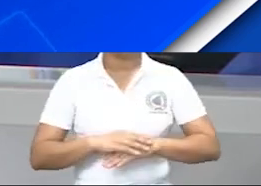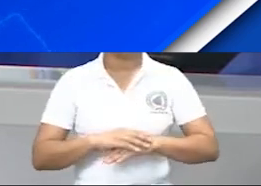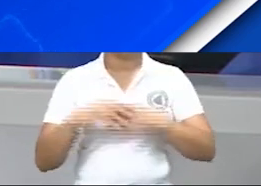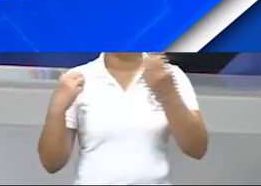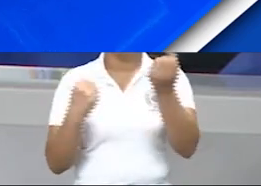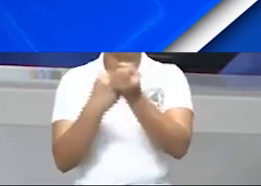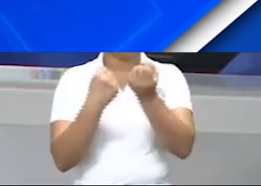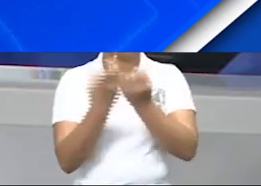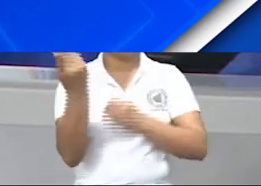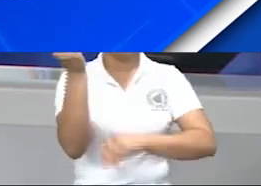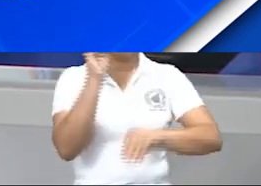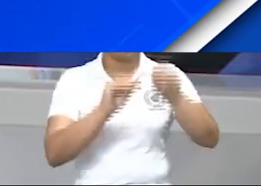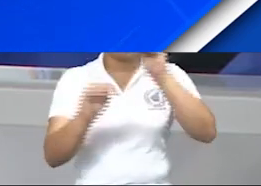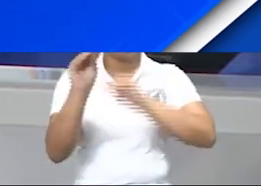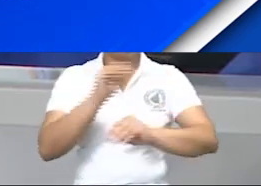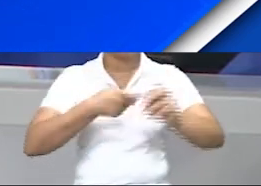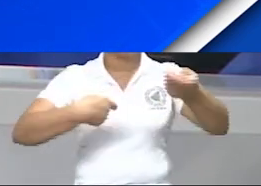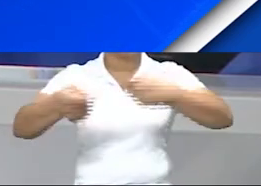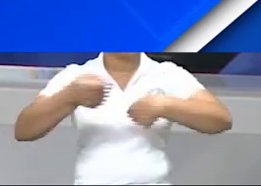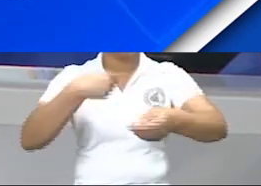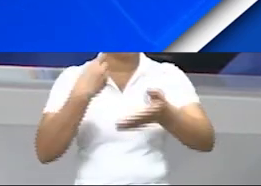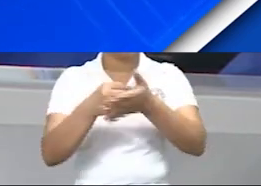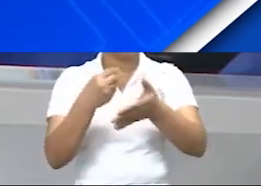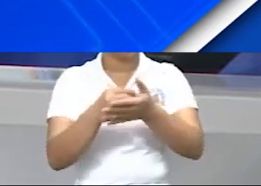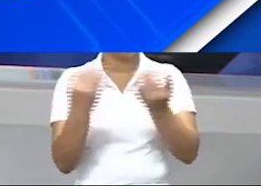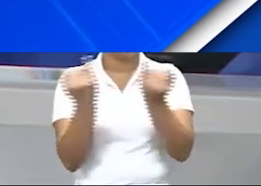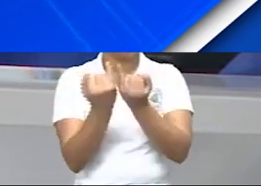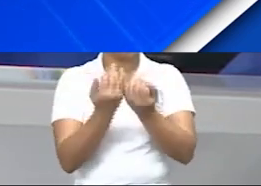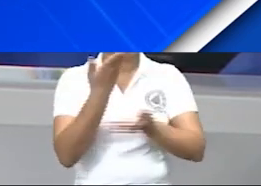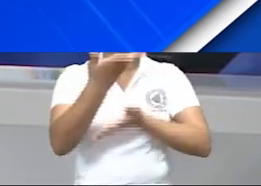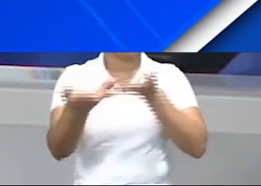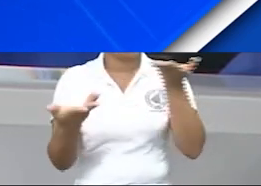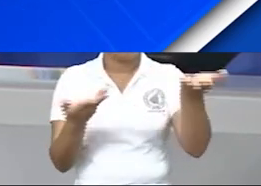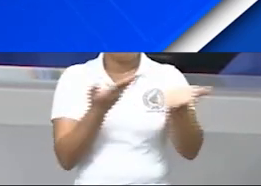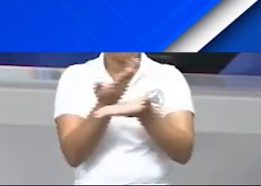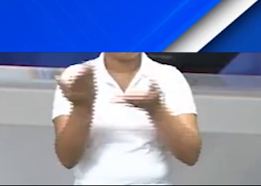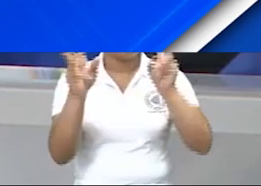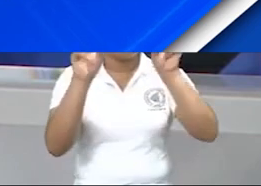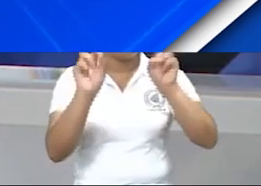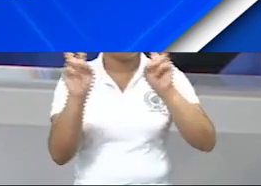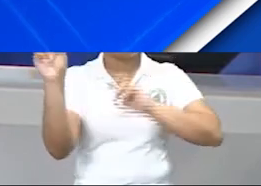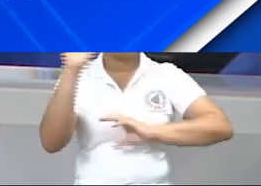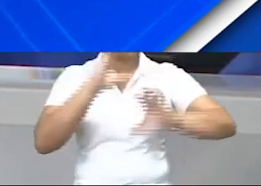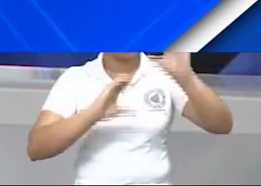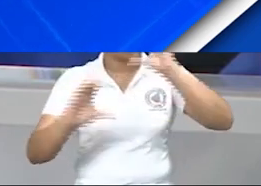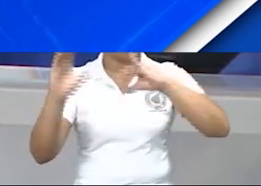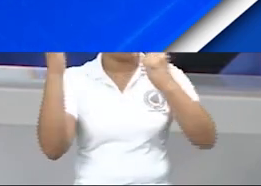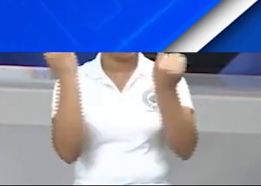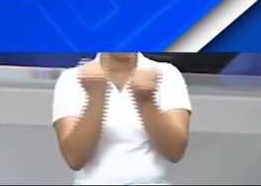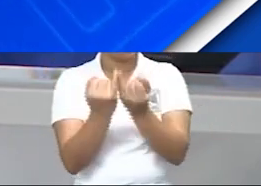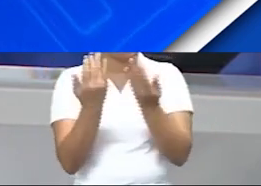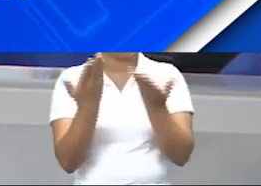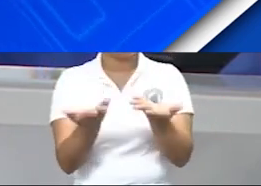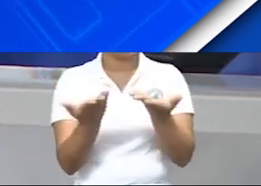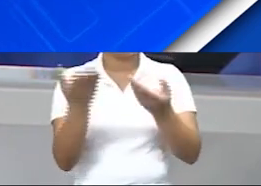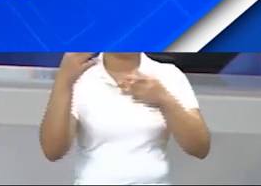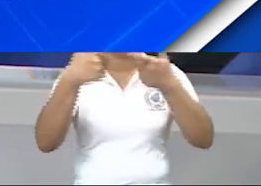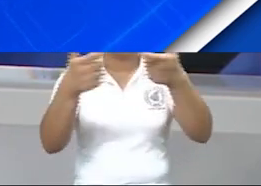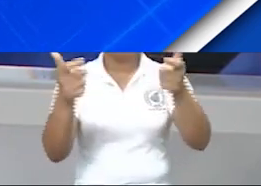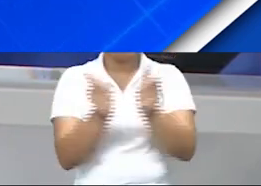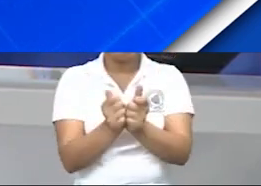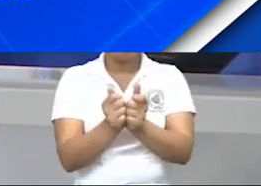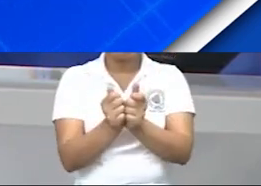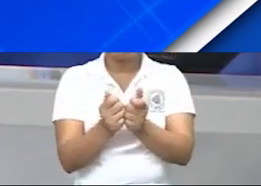la cooperación económica y comercial y el intercambio científico-técnico. A través de la Comisión, ambas